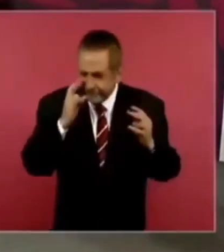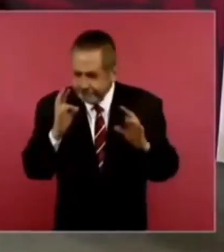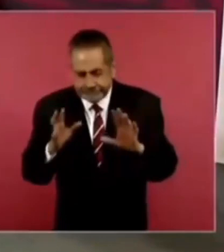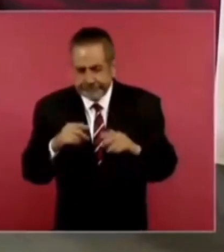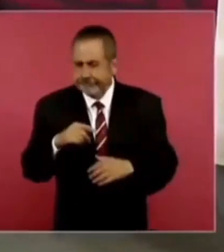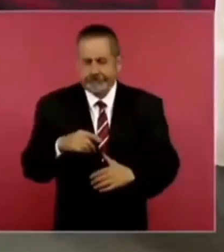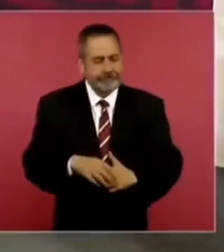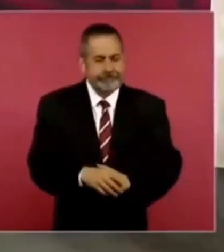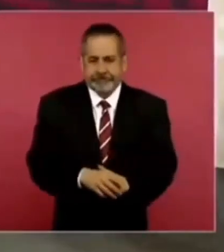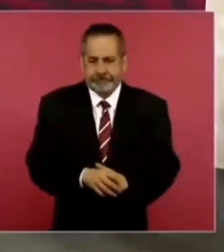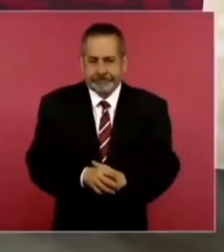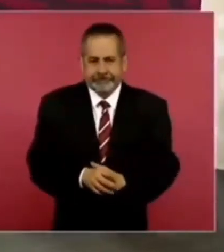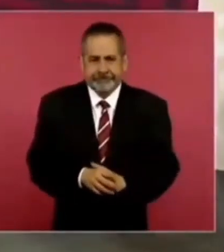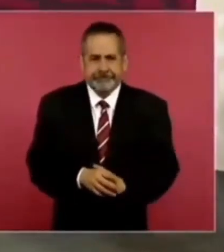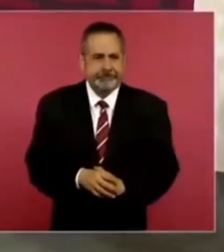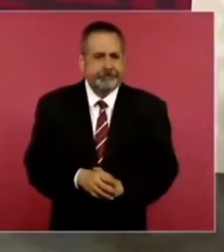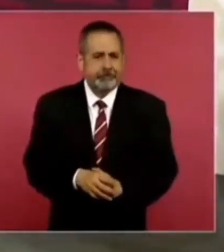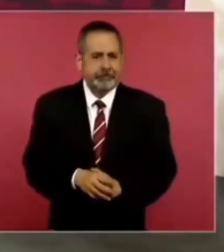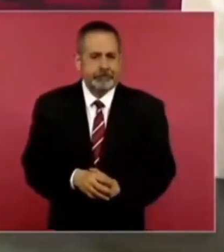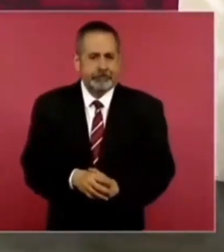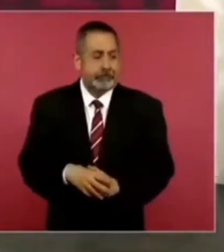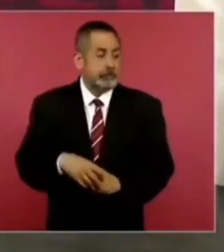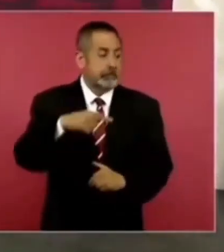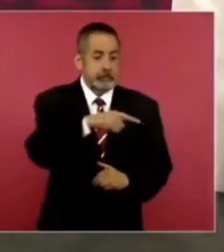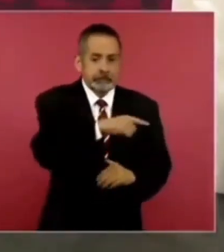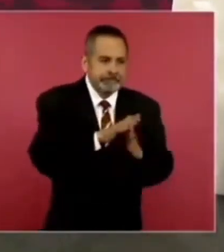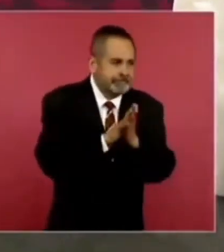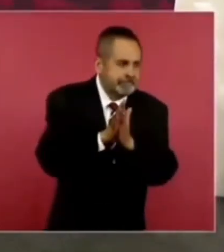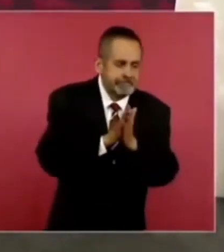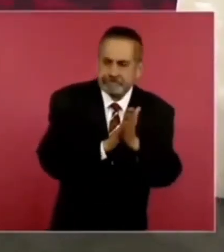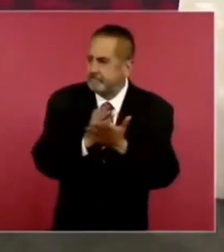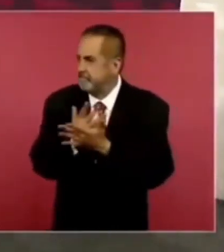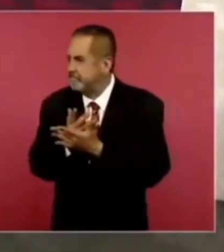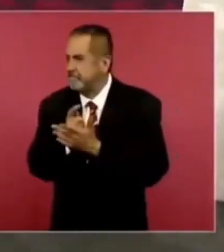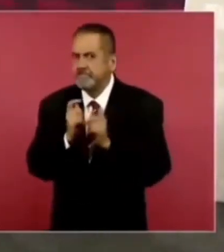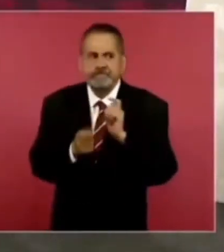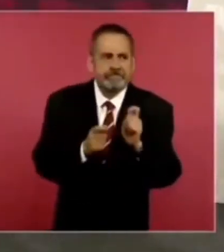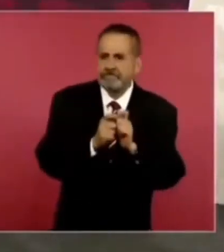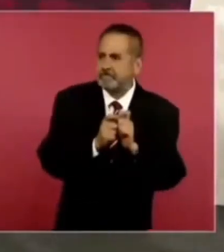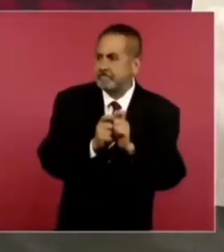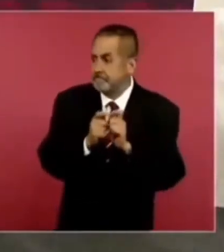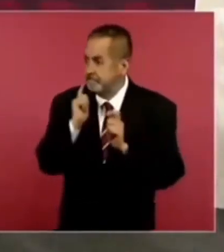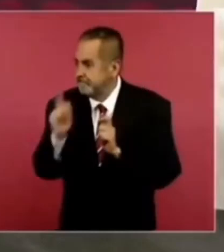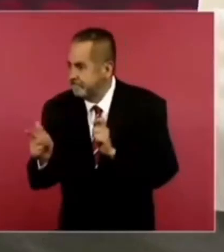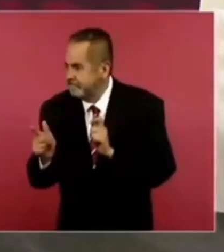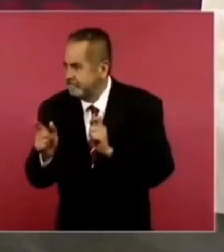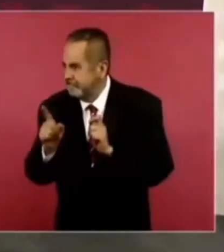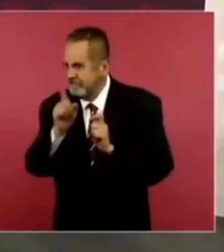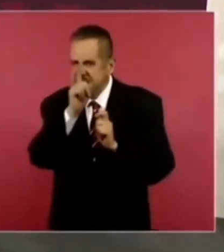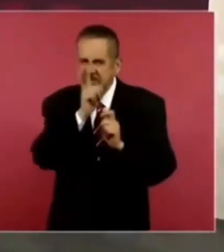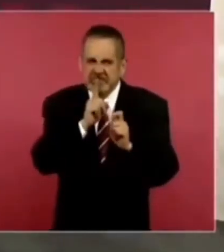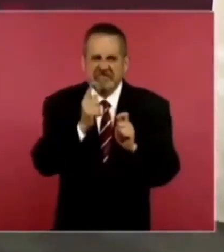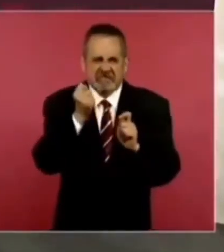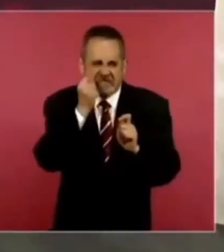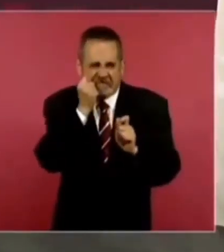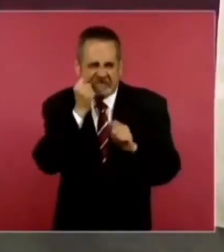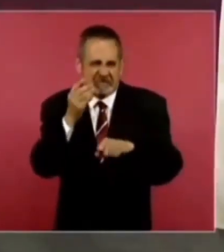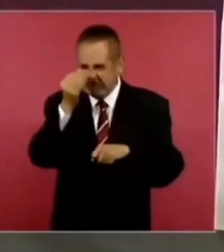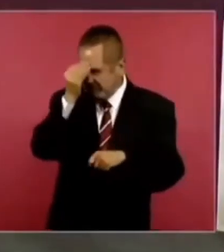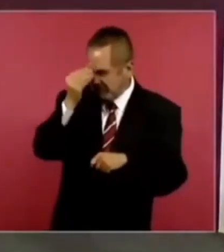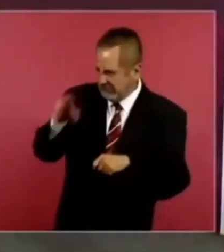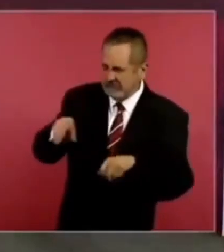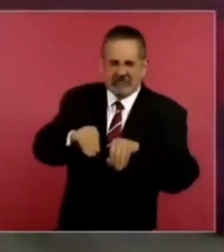se dedican a difundir mentiras. Son